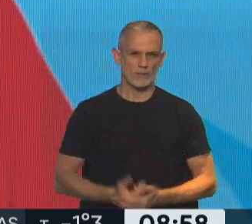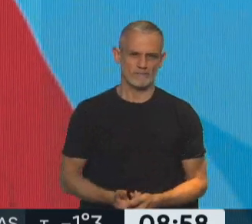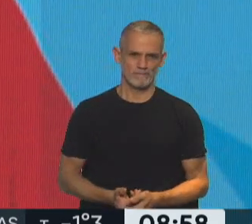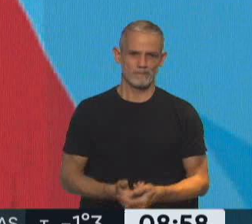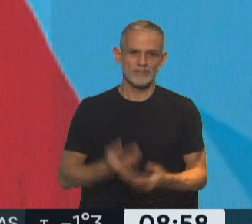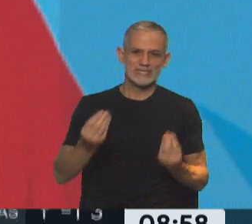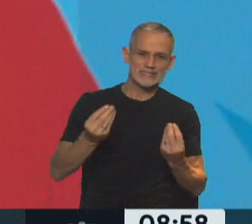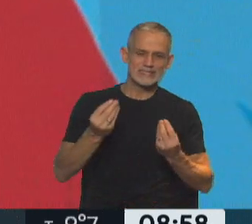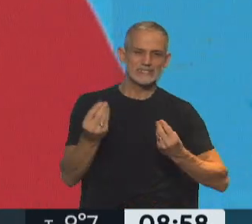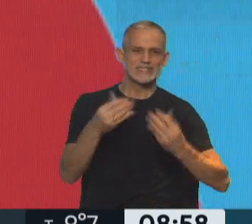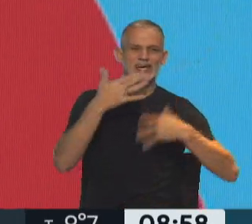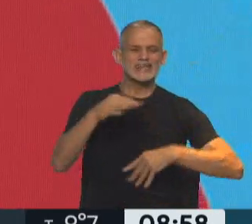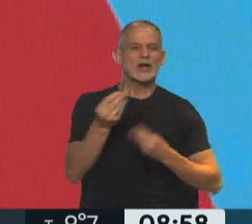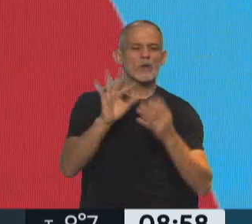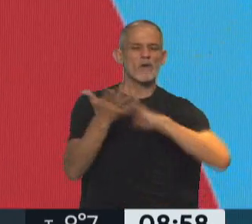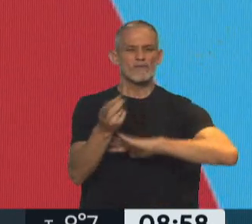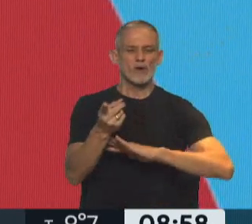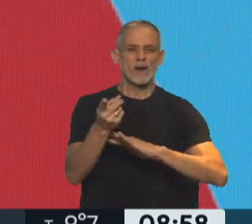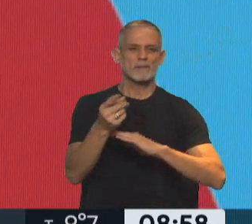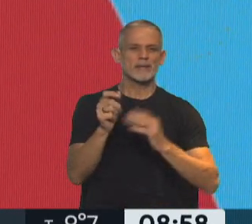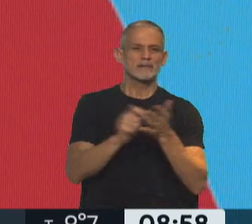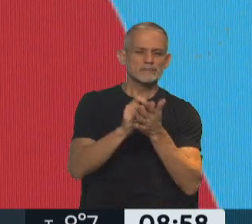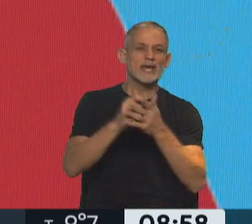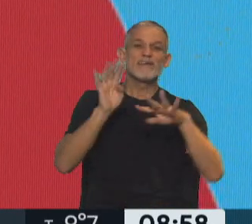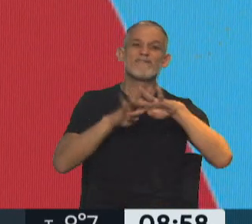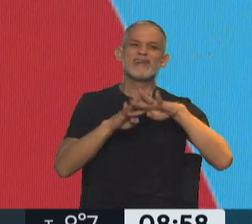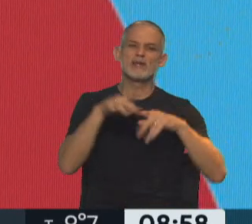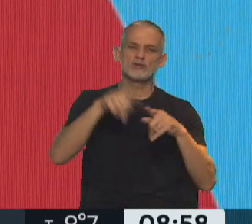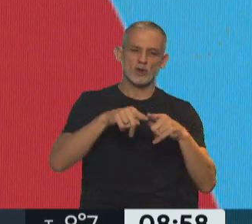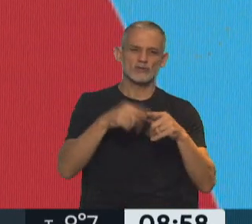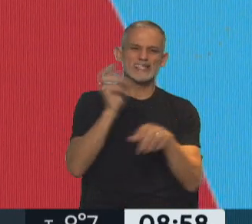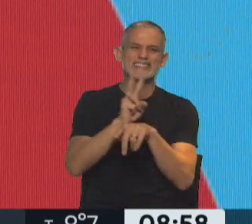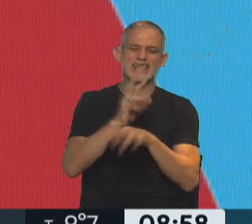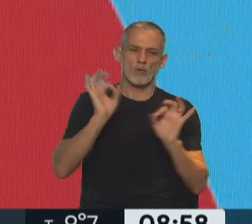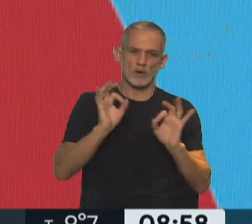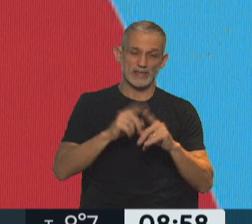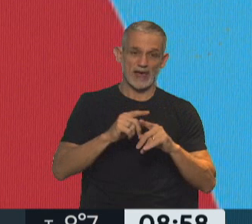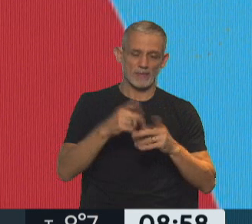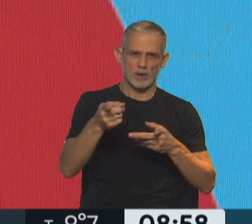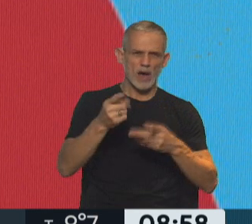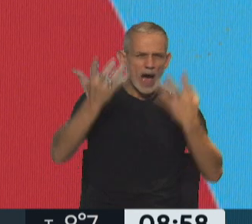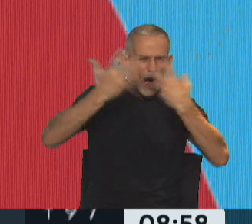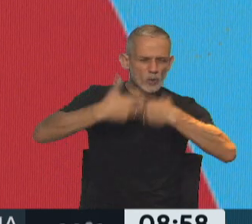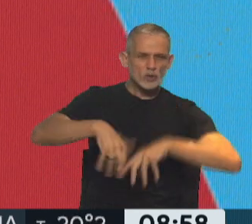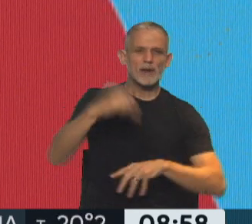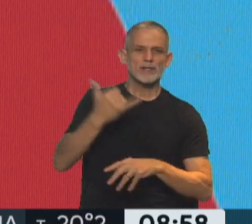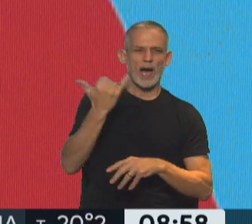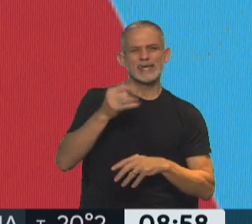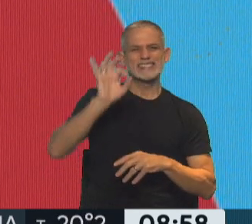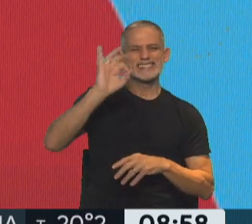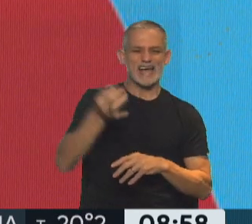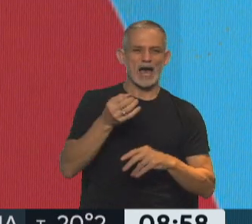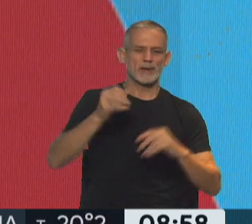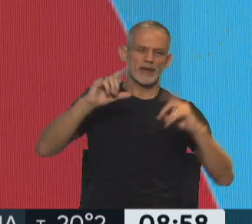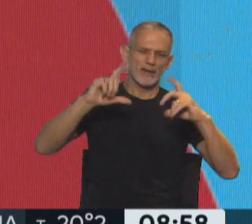Entender cómo funcionan las redes sociales y activar los filtros de seguridad. Porque el algoritmo te detecta cuando una imagen es